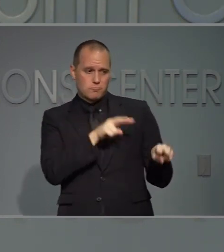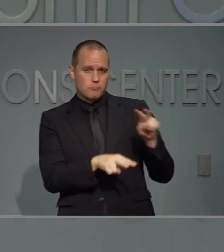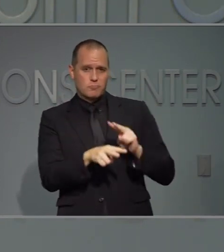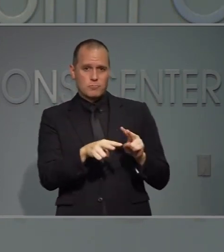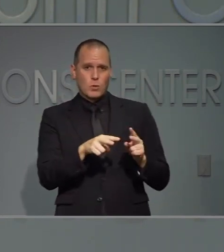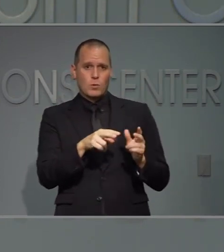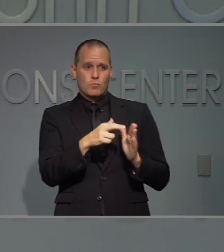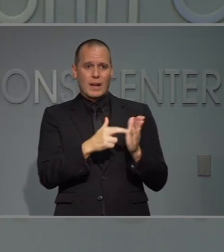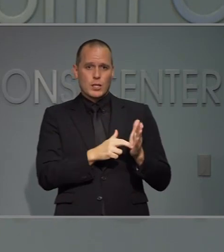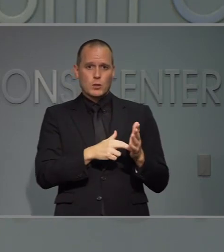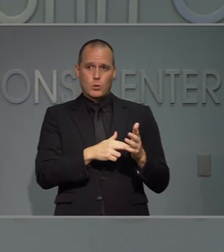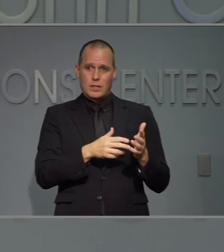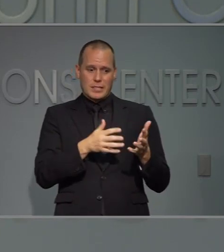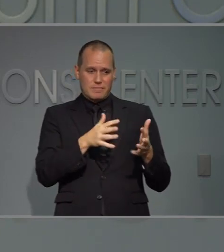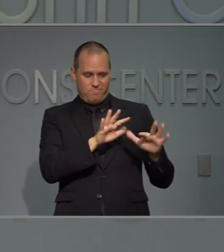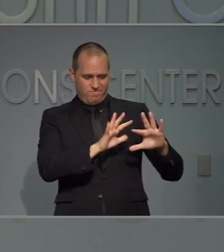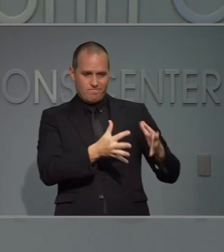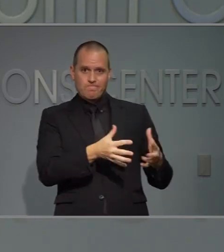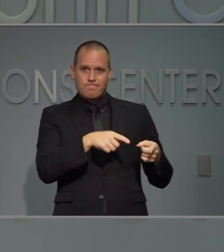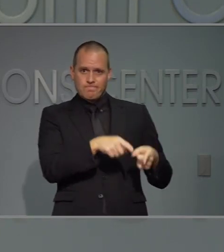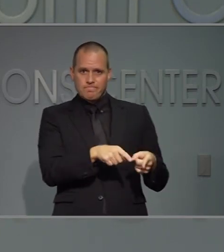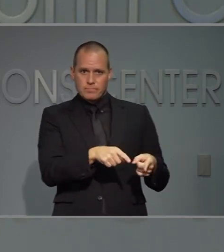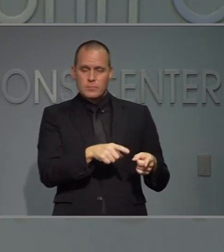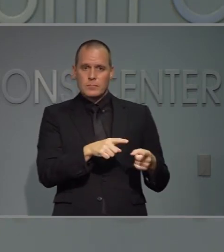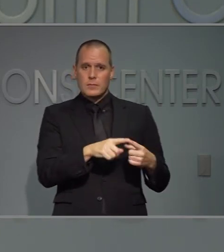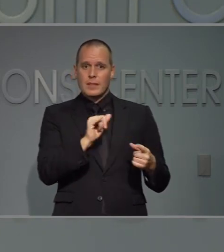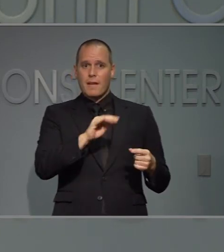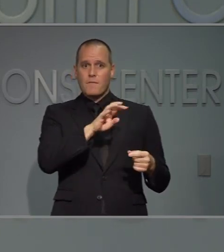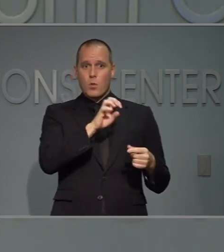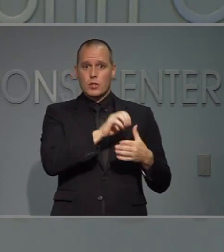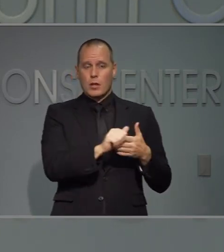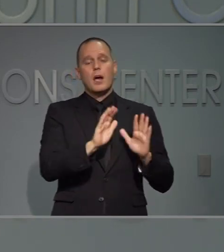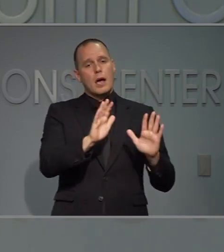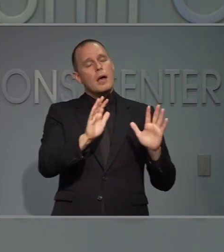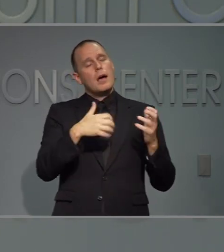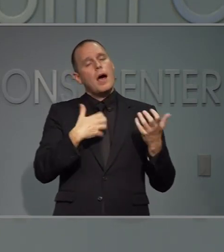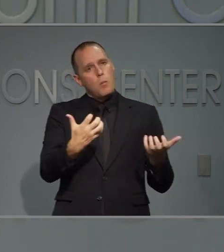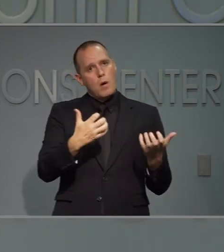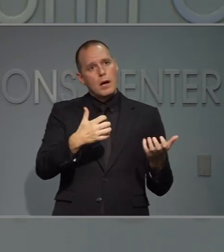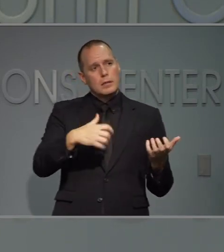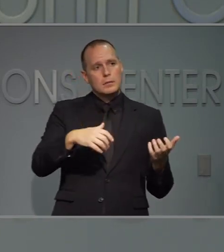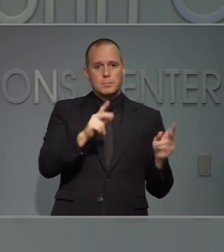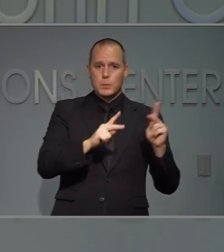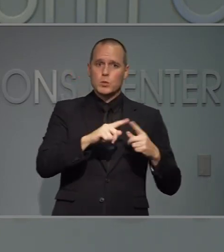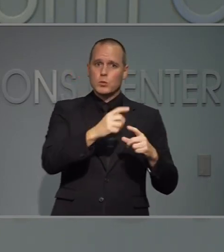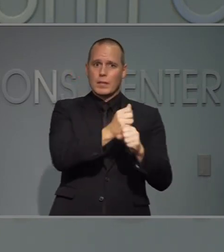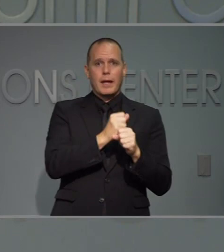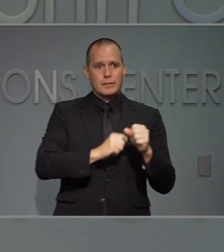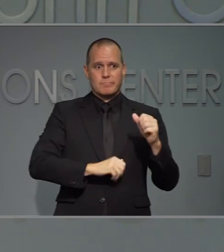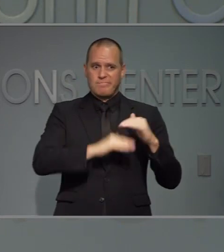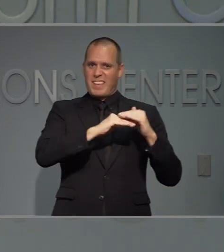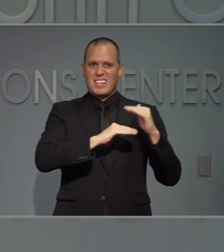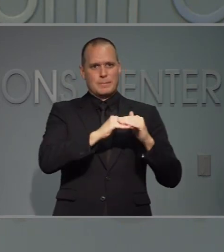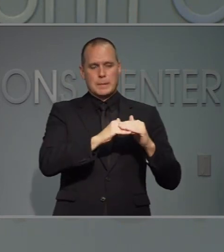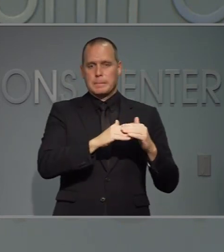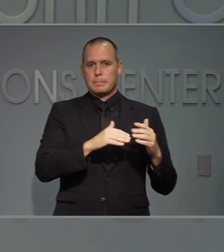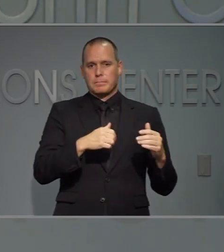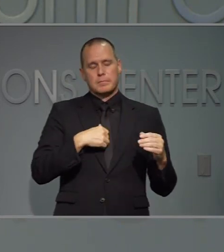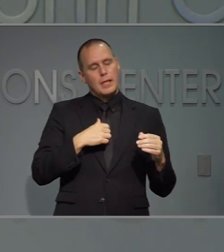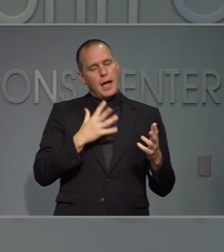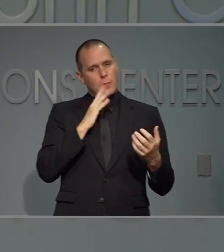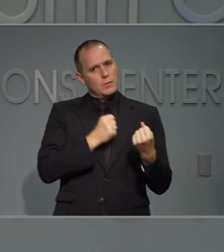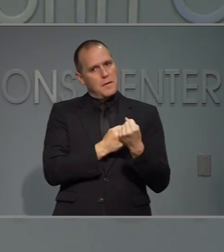Con un nuevo esquema o elemento para controlarlo. Claro, yo quiero que las personas reciban todo lo posible. Yo